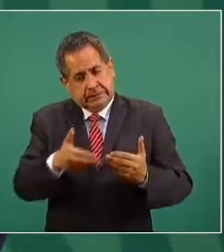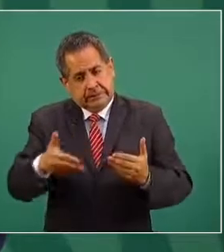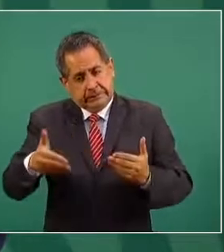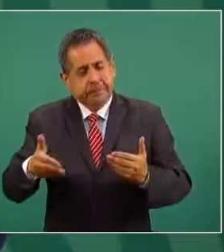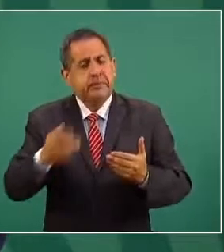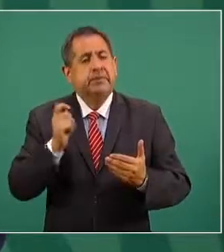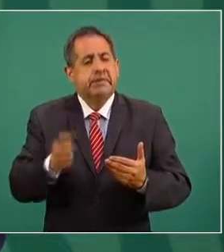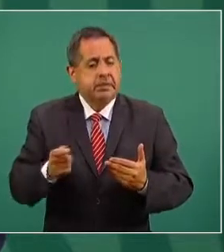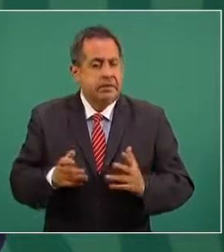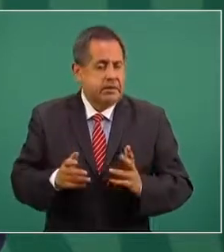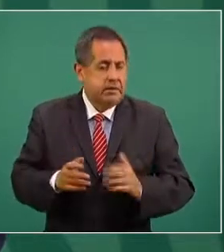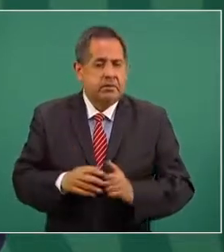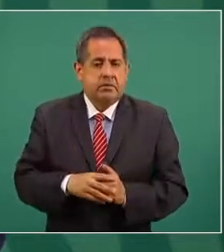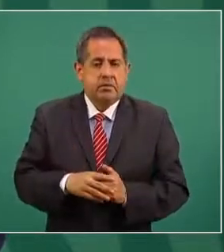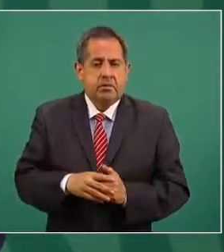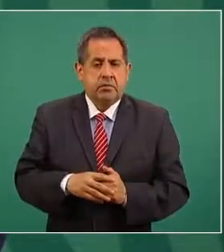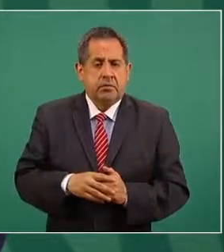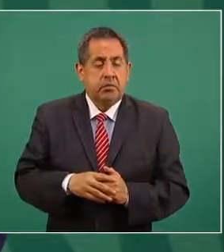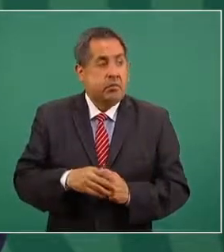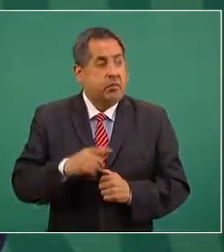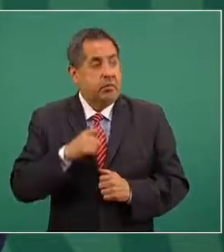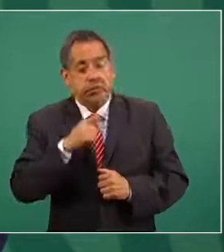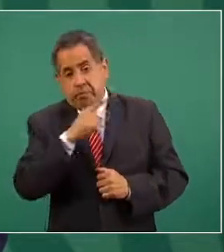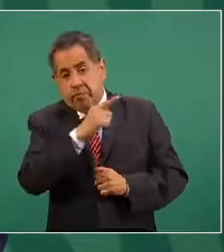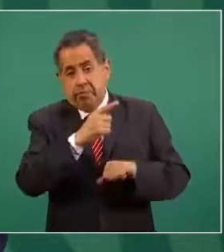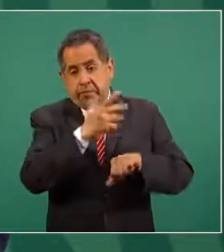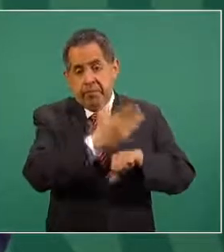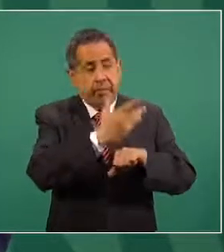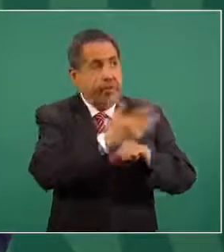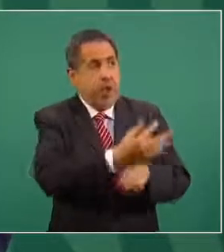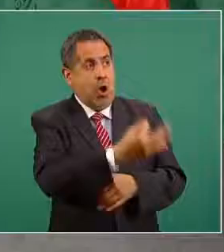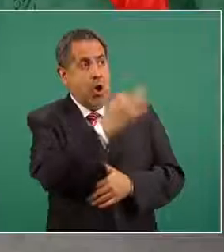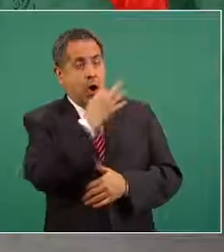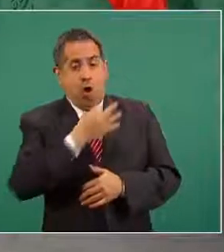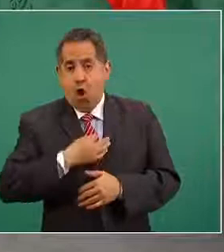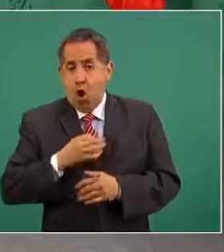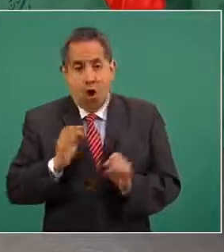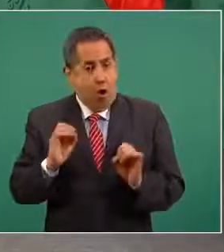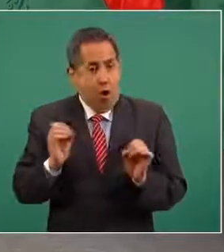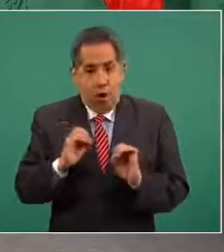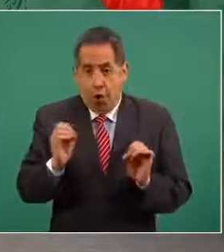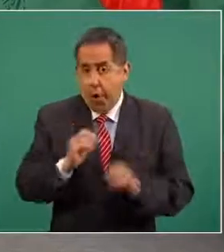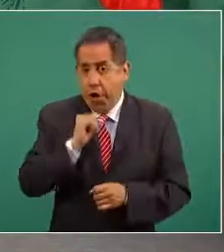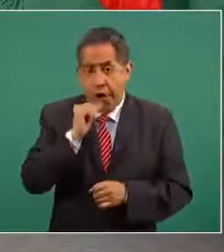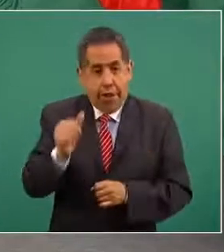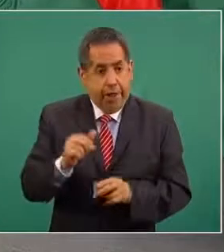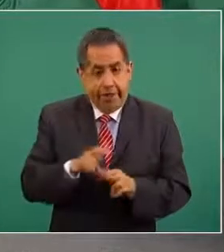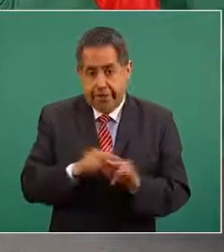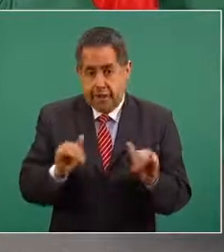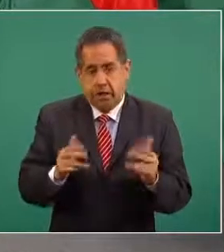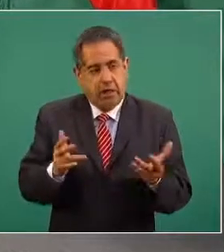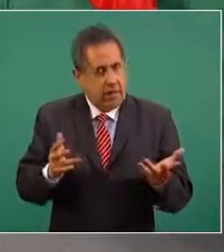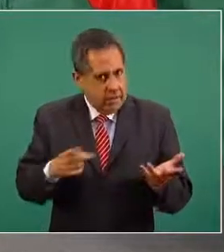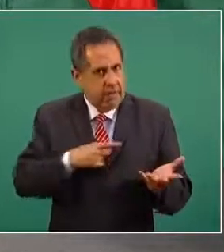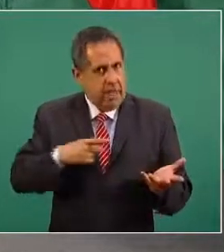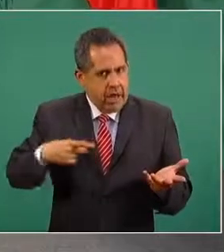aún cuando no se informó al gobierno de acuerdo a lo que correspondía,